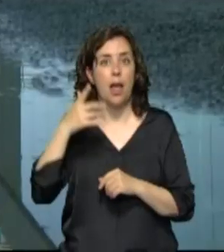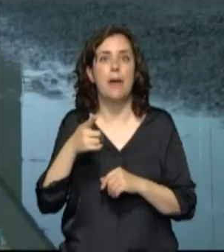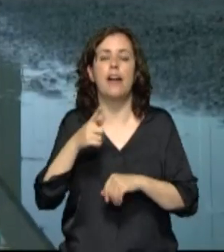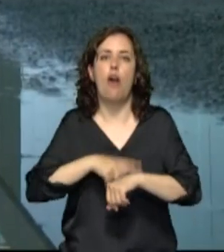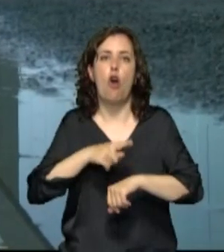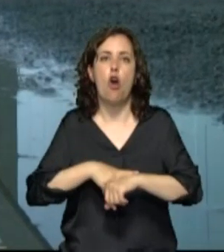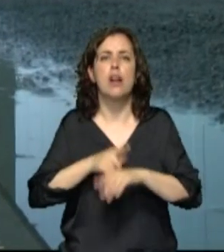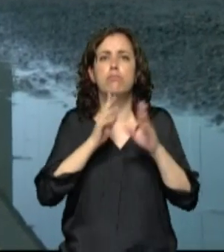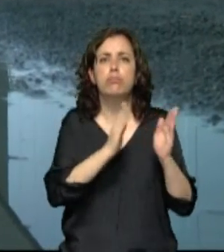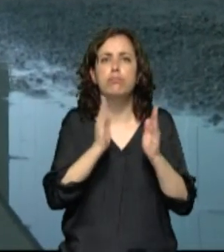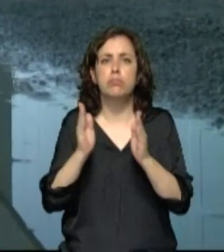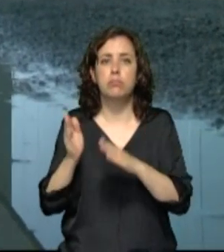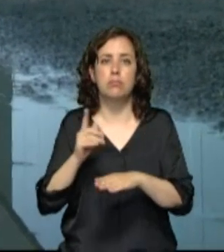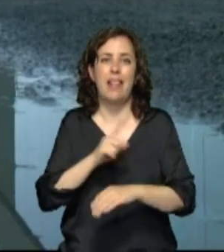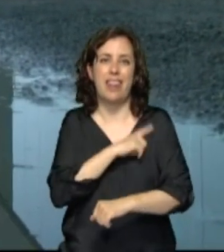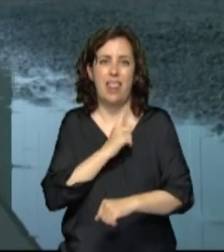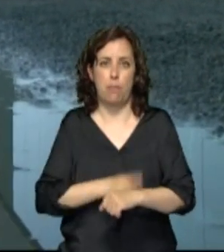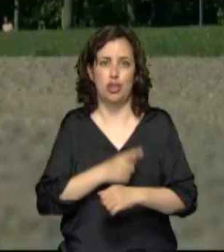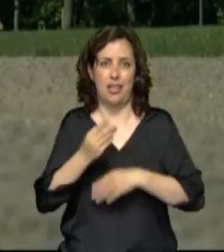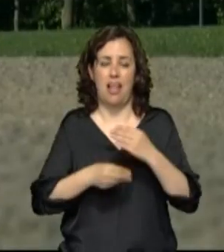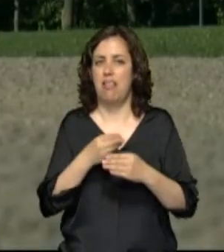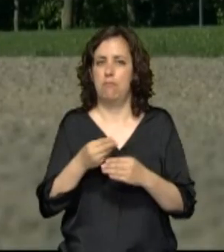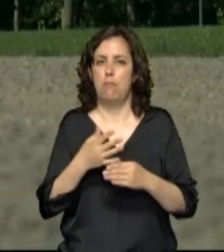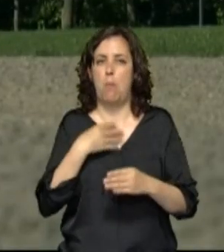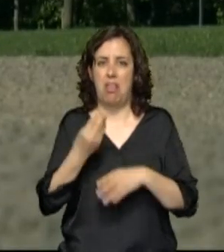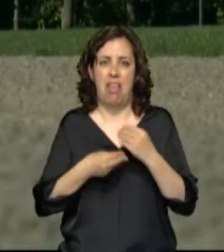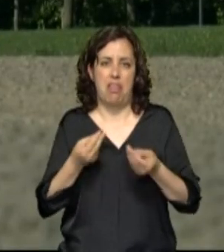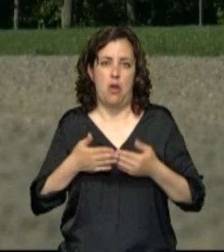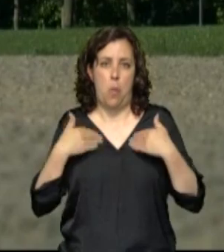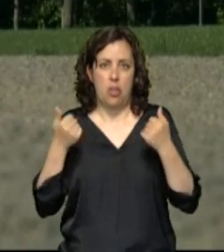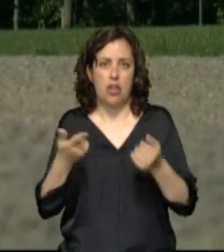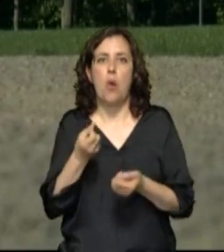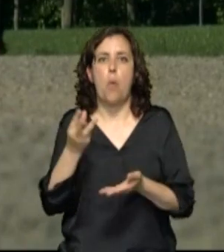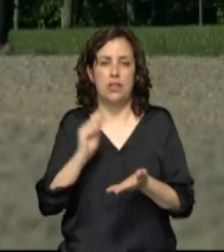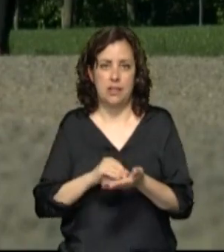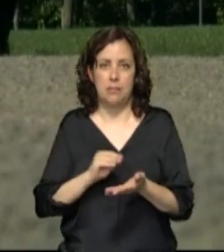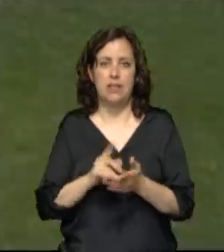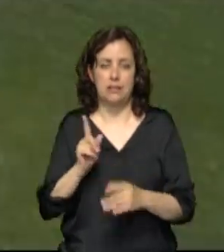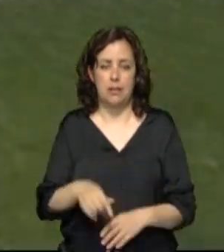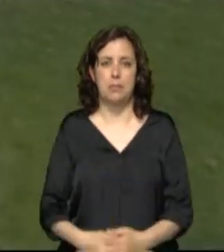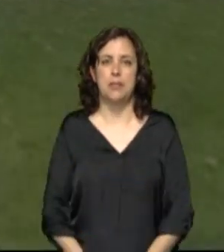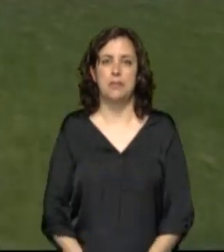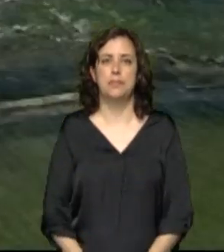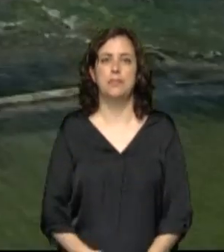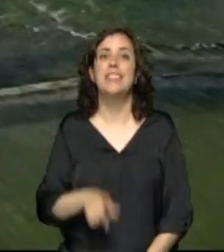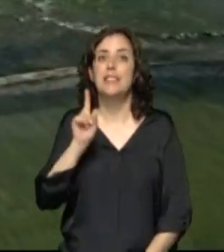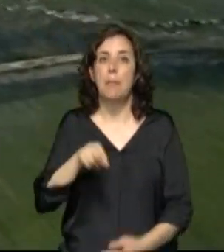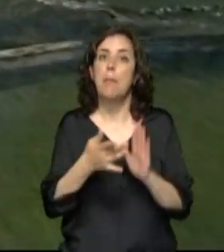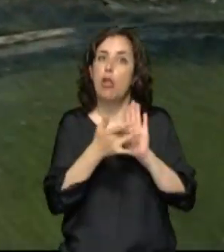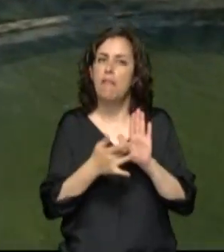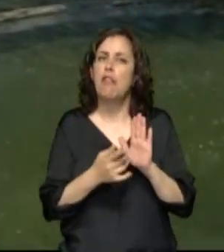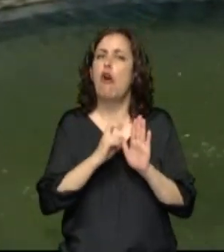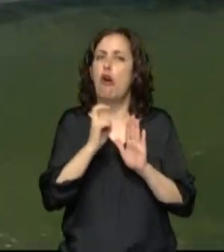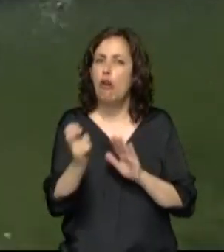horarias para la actividad deportiva no profesional, que podrá practicarse todas las veces que se quiera al día. También se modifican varios aspectos